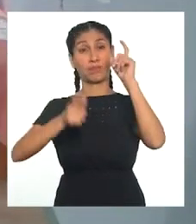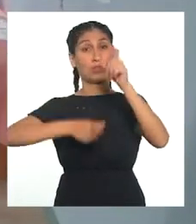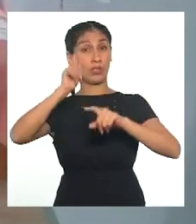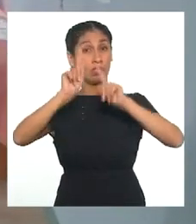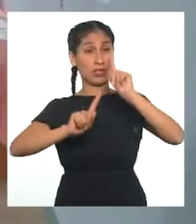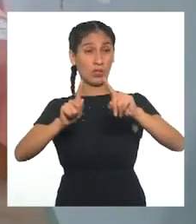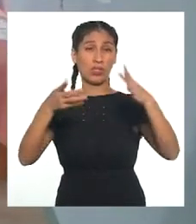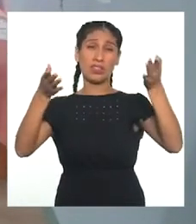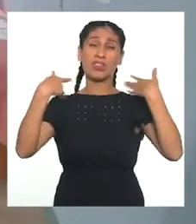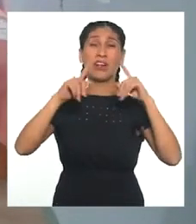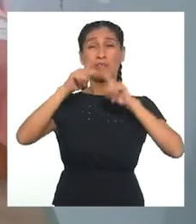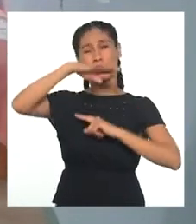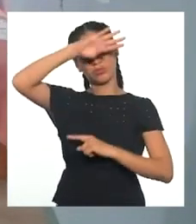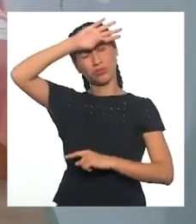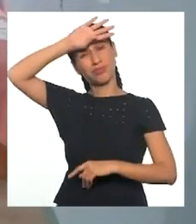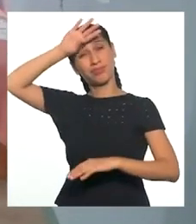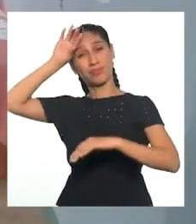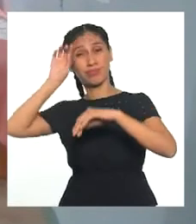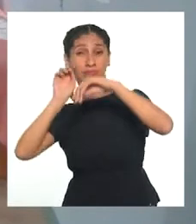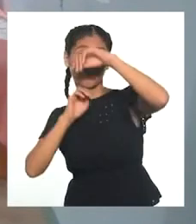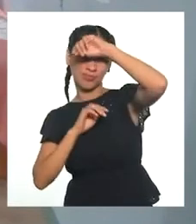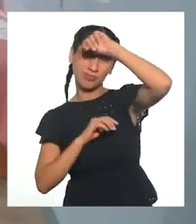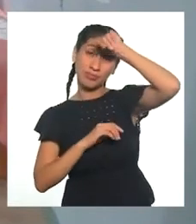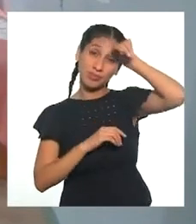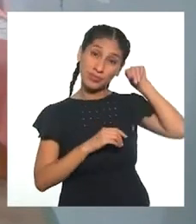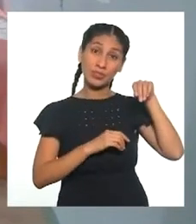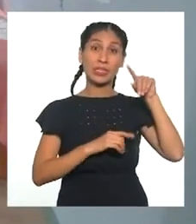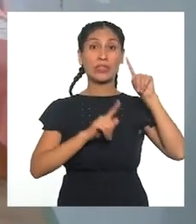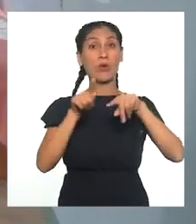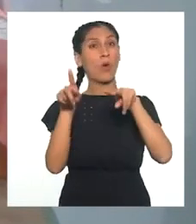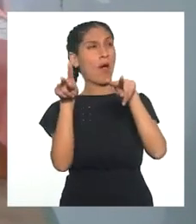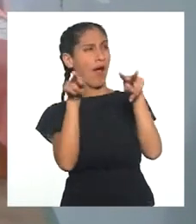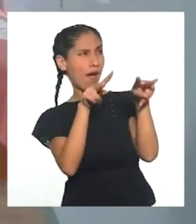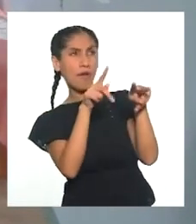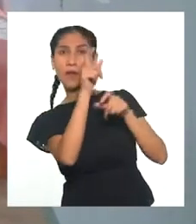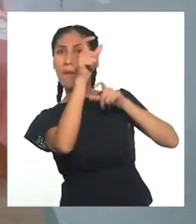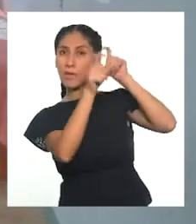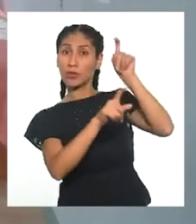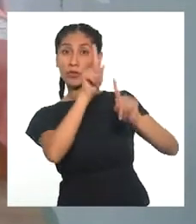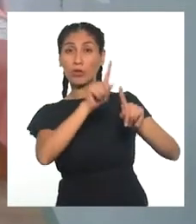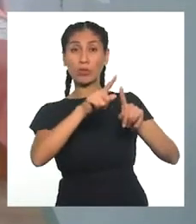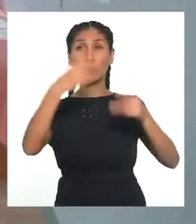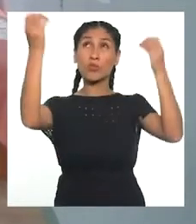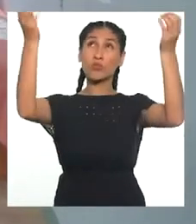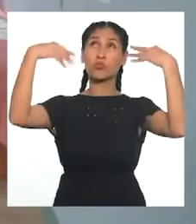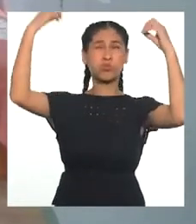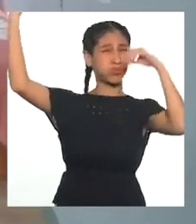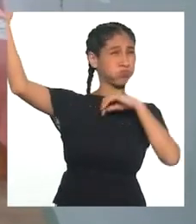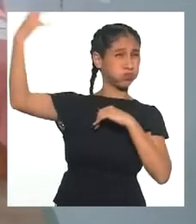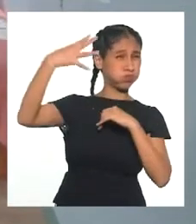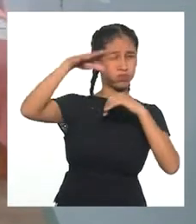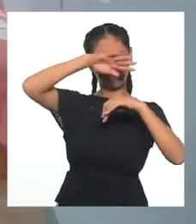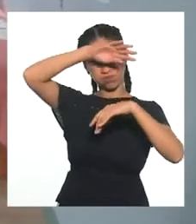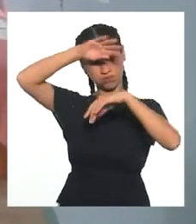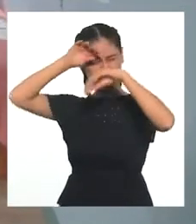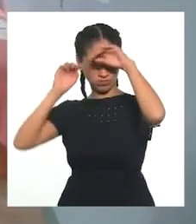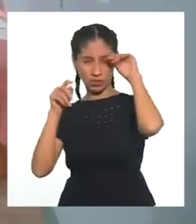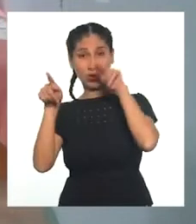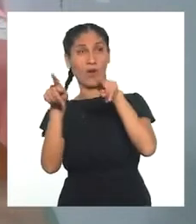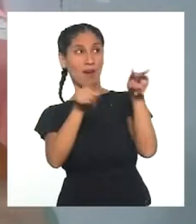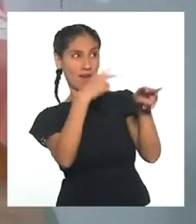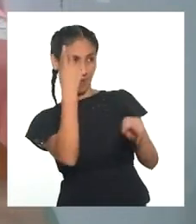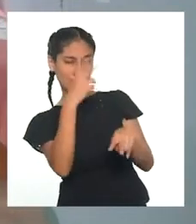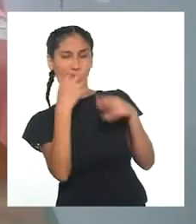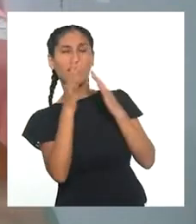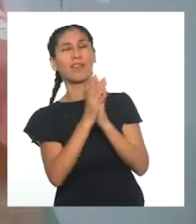quienes nos cansamos de sudar. Ya estás observando una situación humana y empatizando. Así es. Entonces, hace